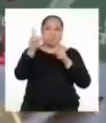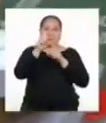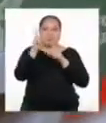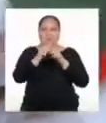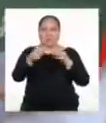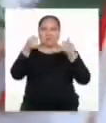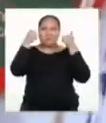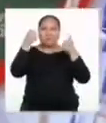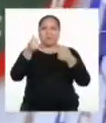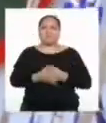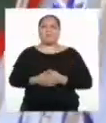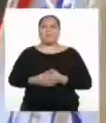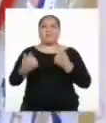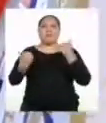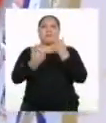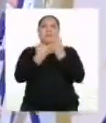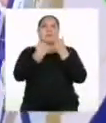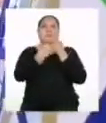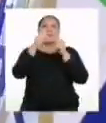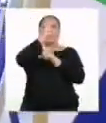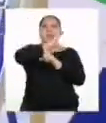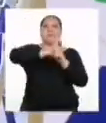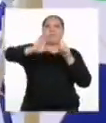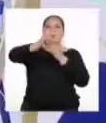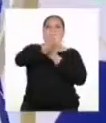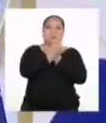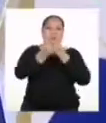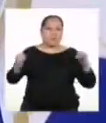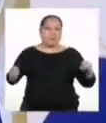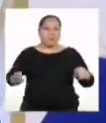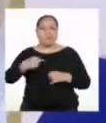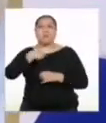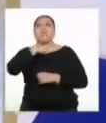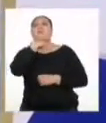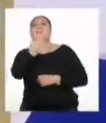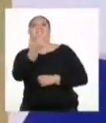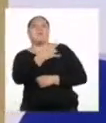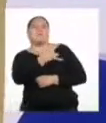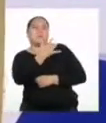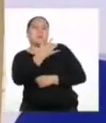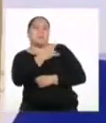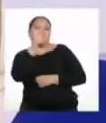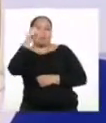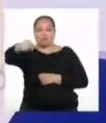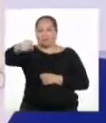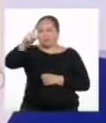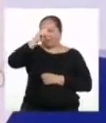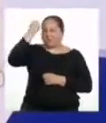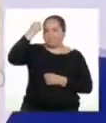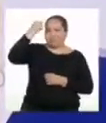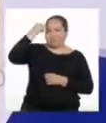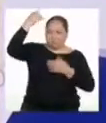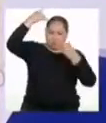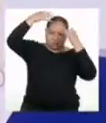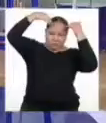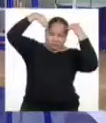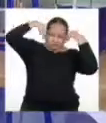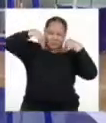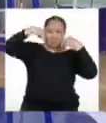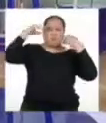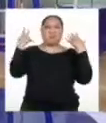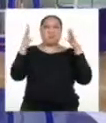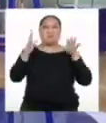chéveres. Apoyen la cultura independiente, nuestra voz se siente cuando menos te lo pienses y esté en tu subconsciente.